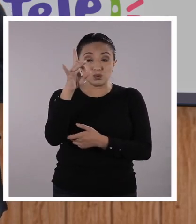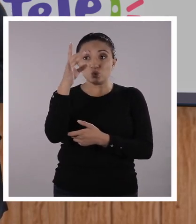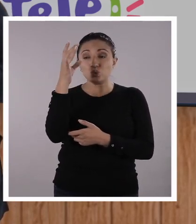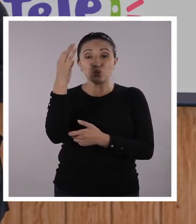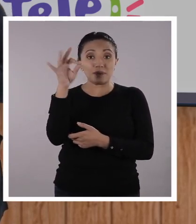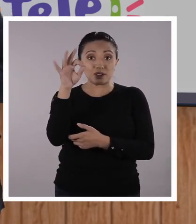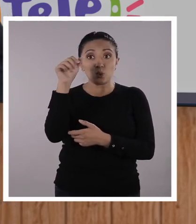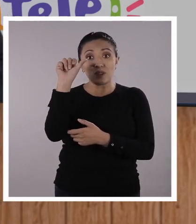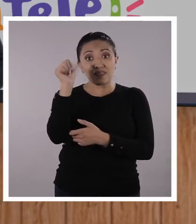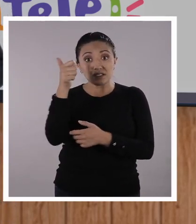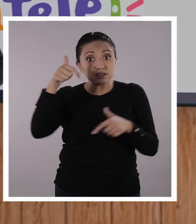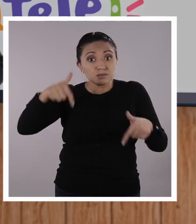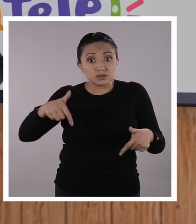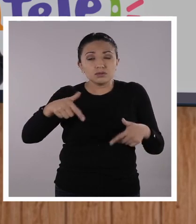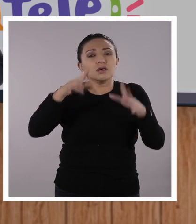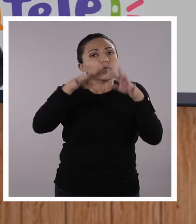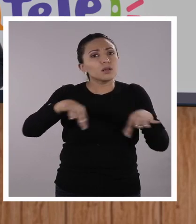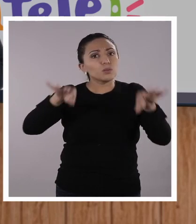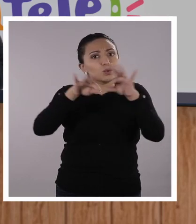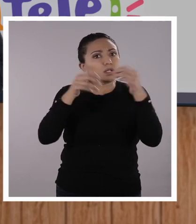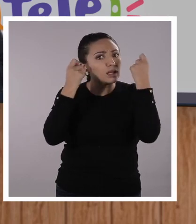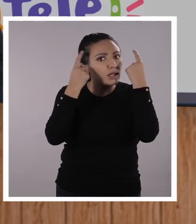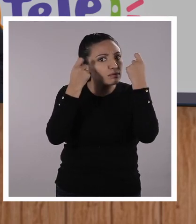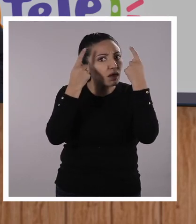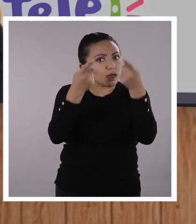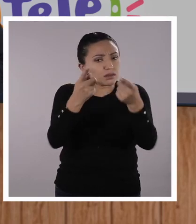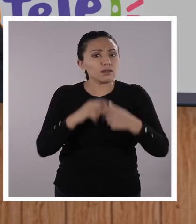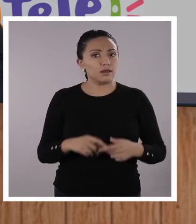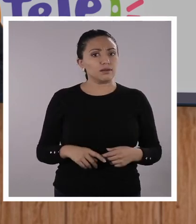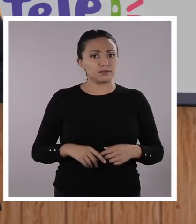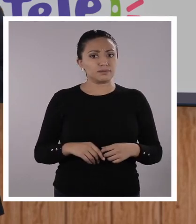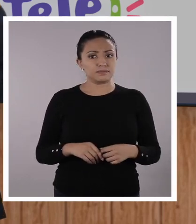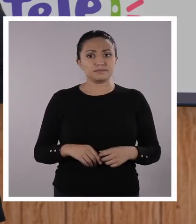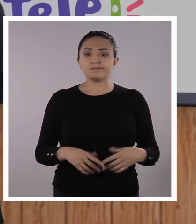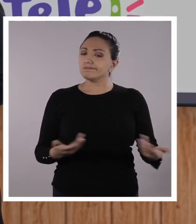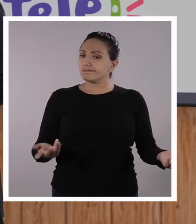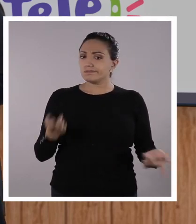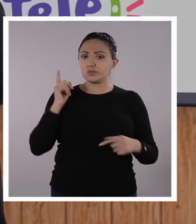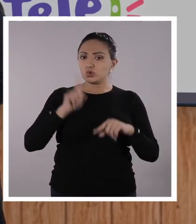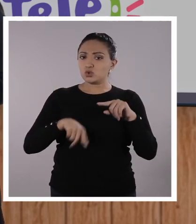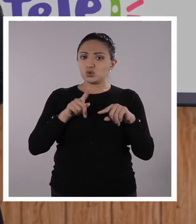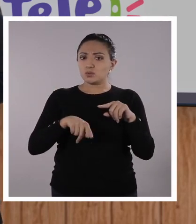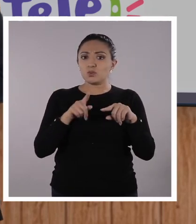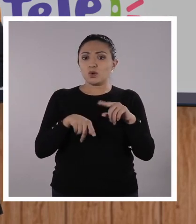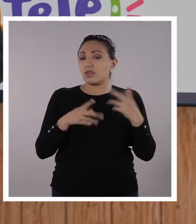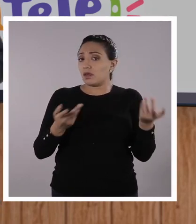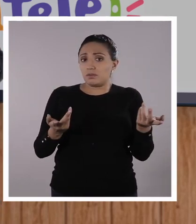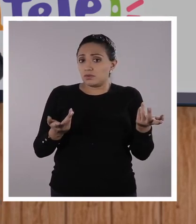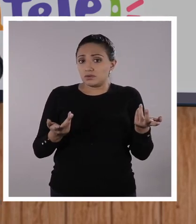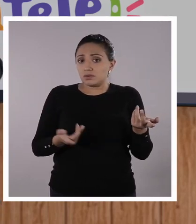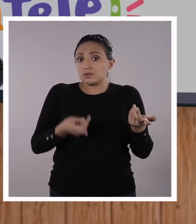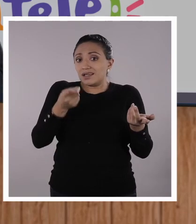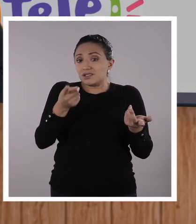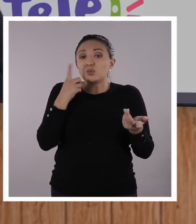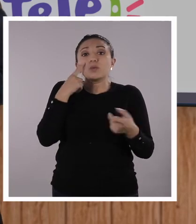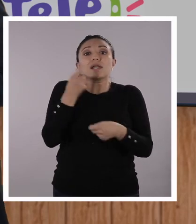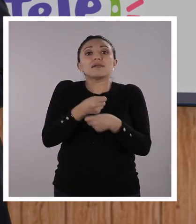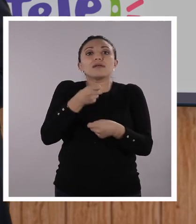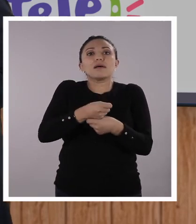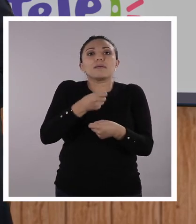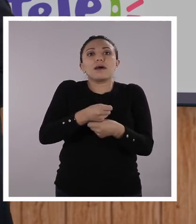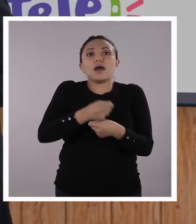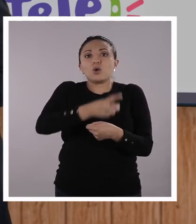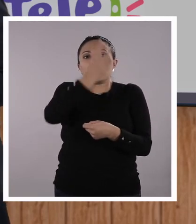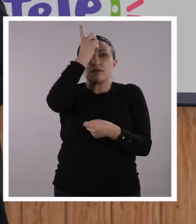importante que usted se conecte con todos estos aprendizajes. No podemos hacer plagio para hacer nuestras tareas, por